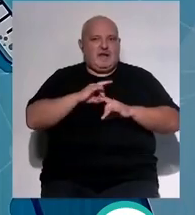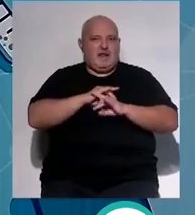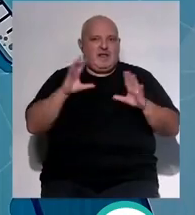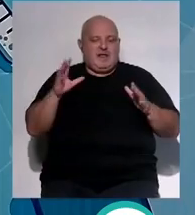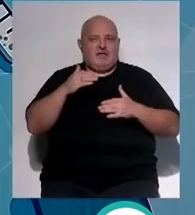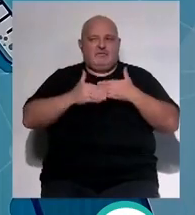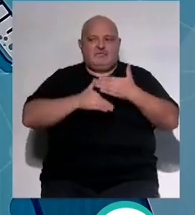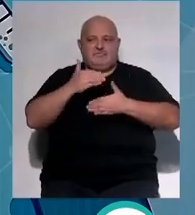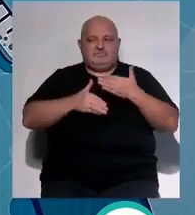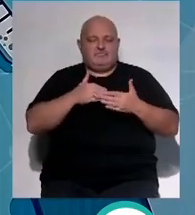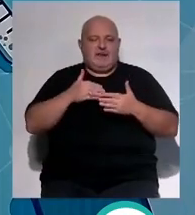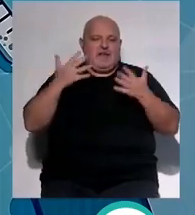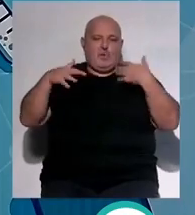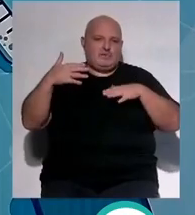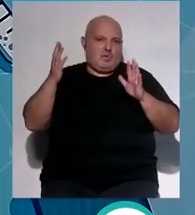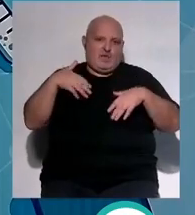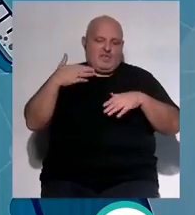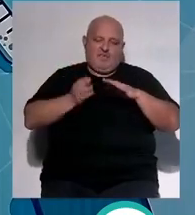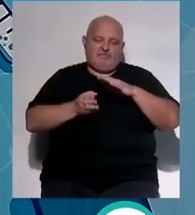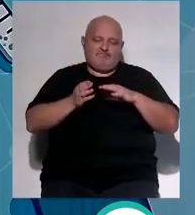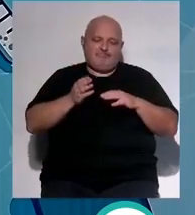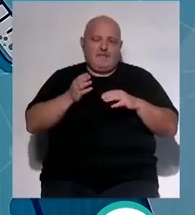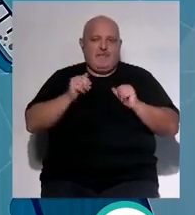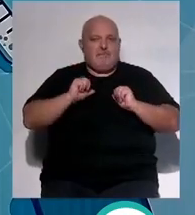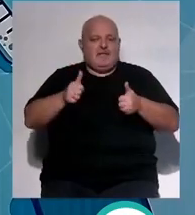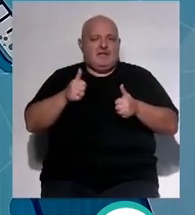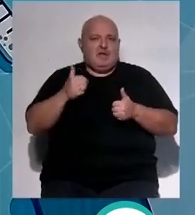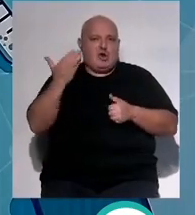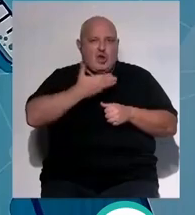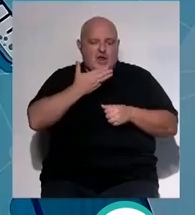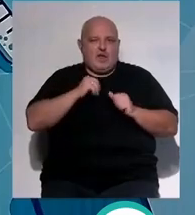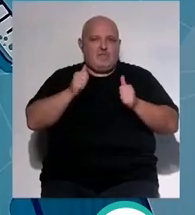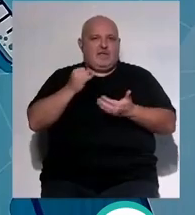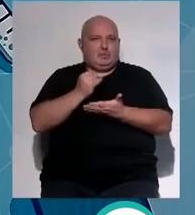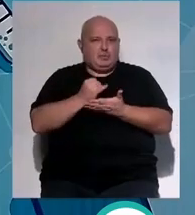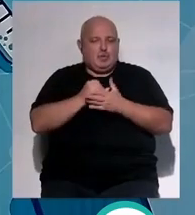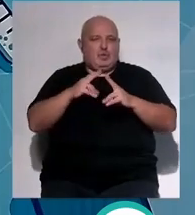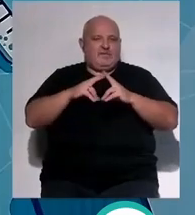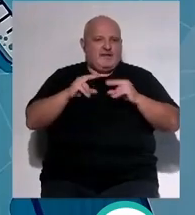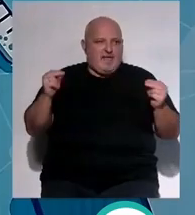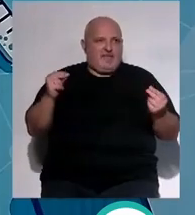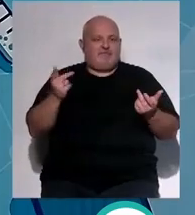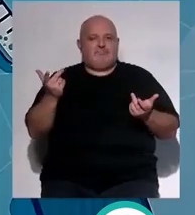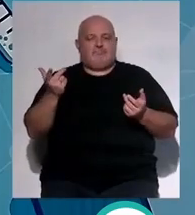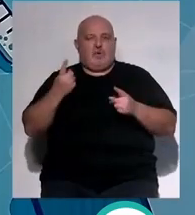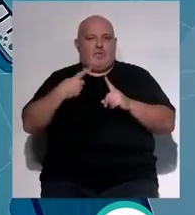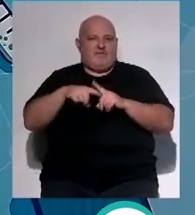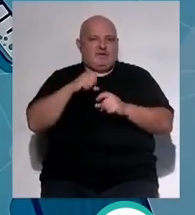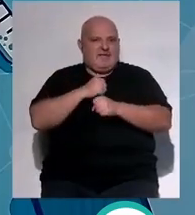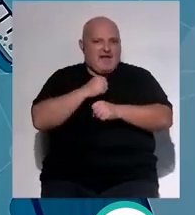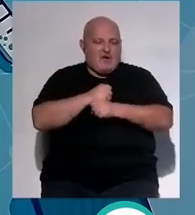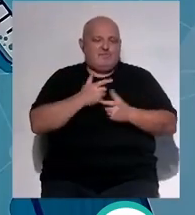no hay excusas ya no hay excusas ya han empezado colegios institutos universidades ya hemos vuelto a la rutina